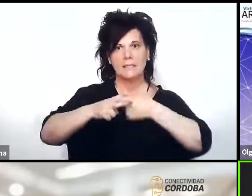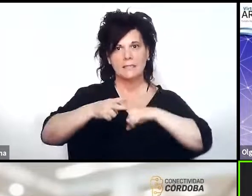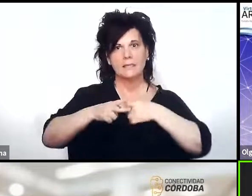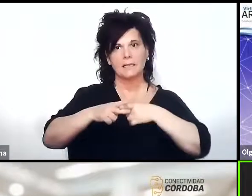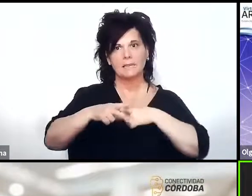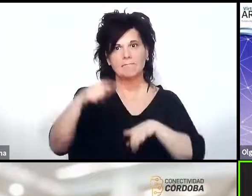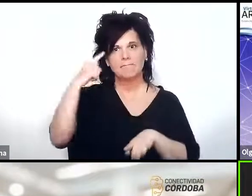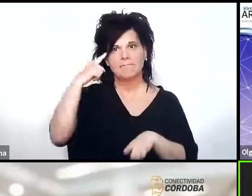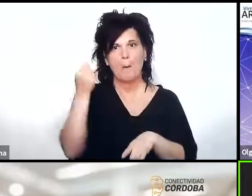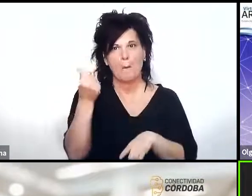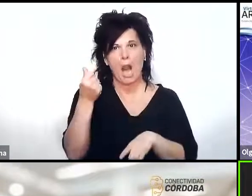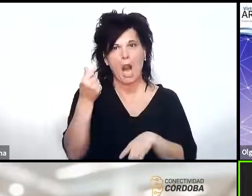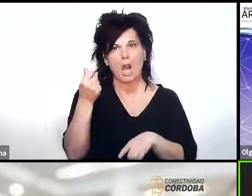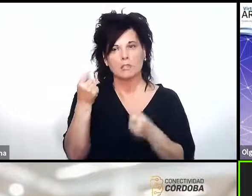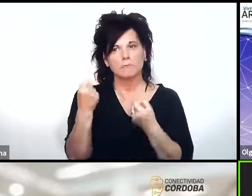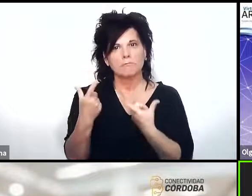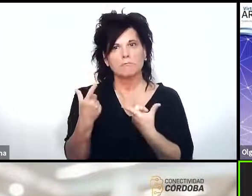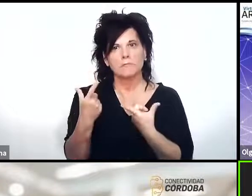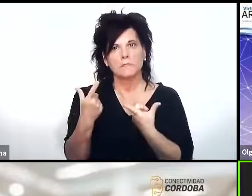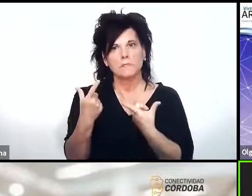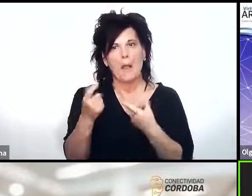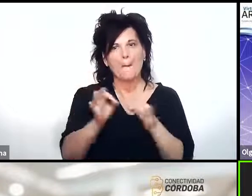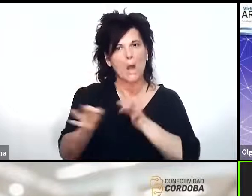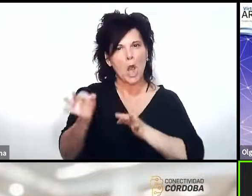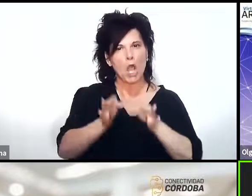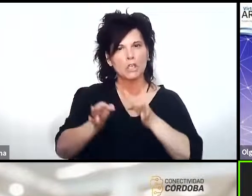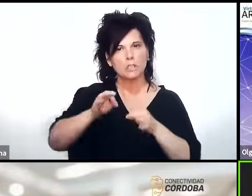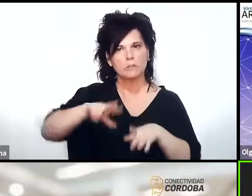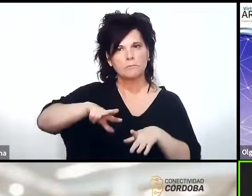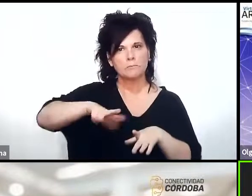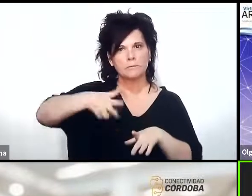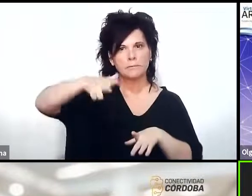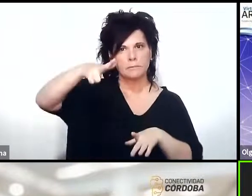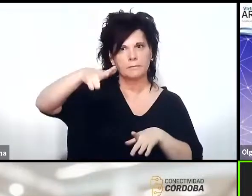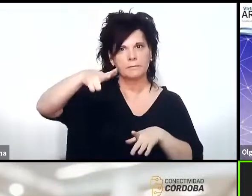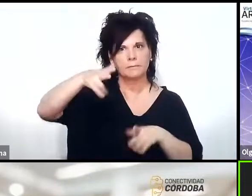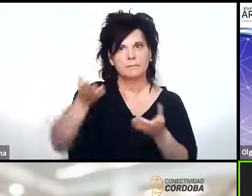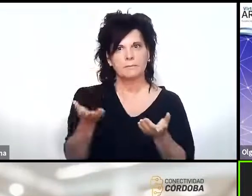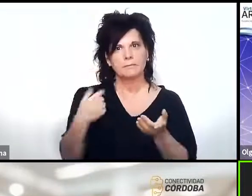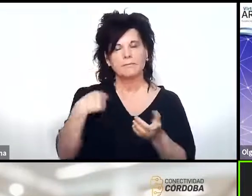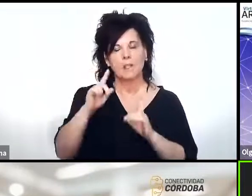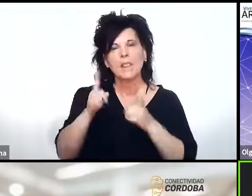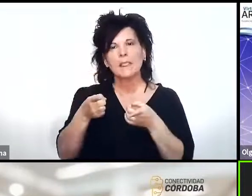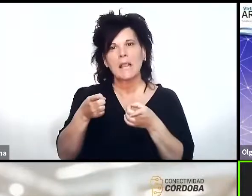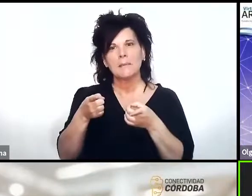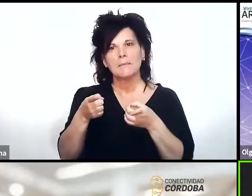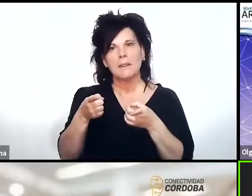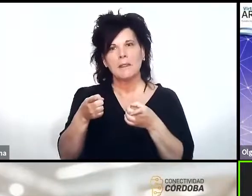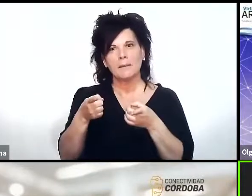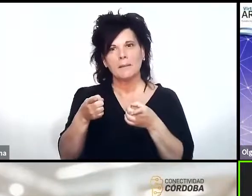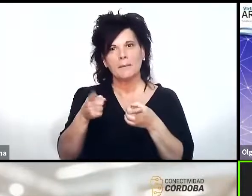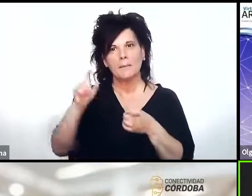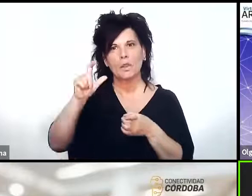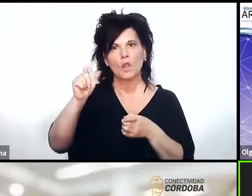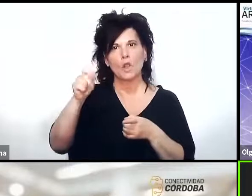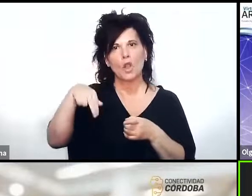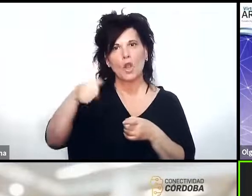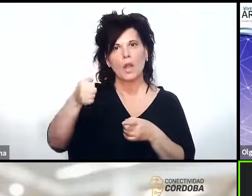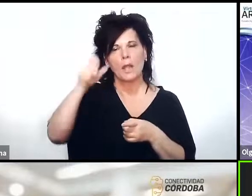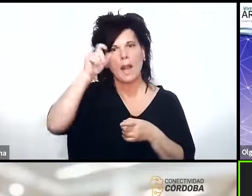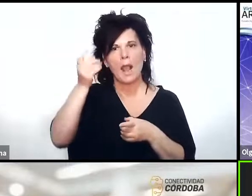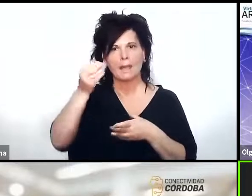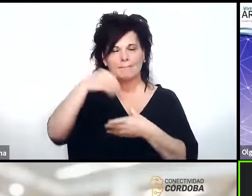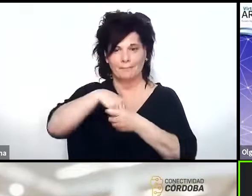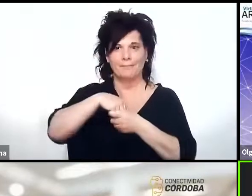revalorizó todo el proyecto de lanzadores y es por eso que bueno yo también formo parte de la CONAE estamos